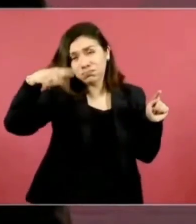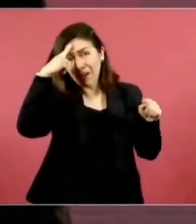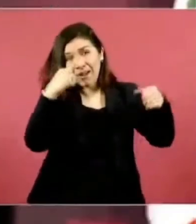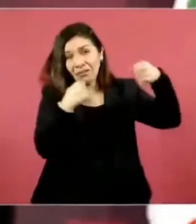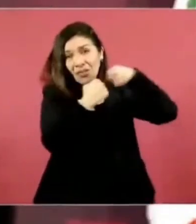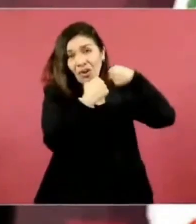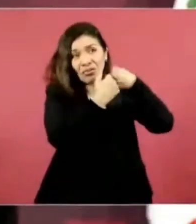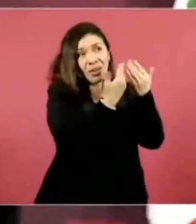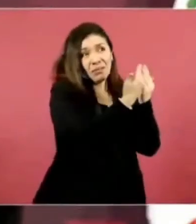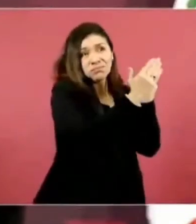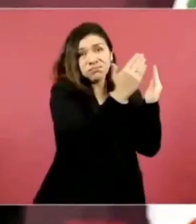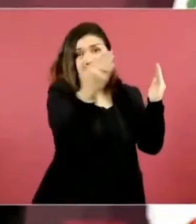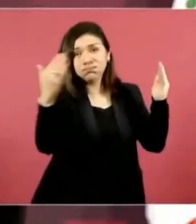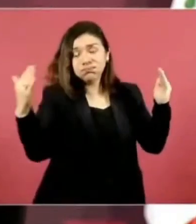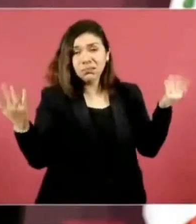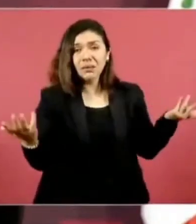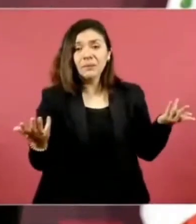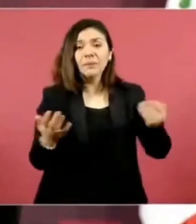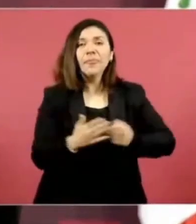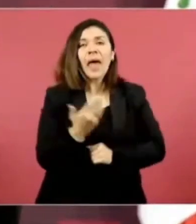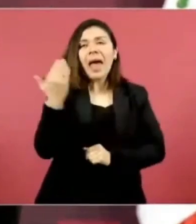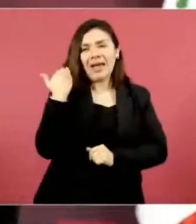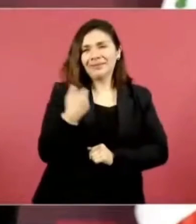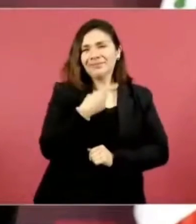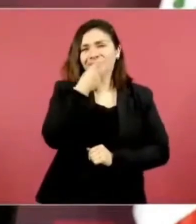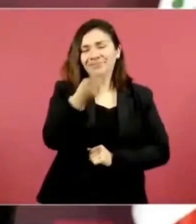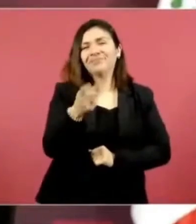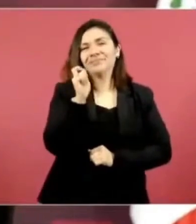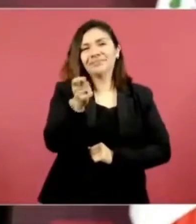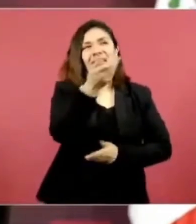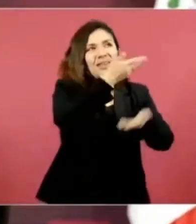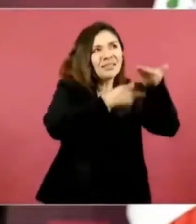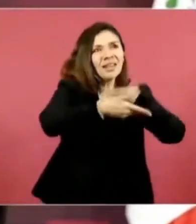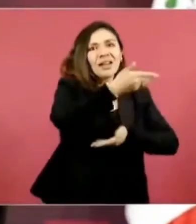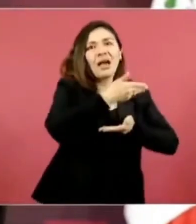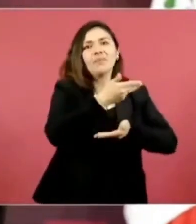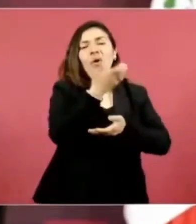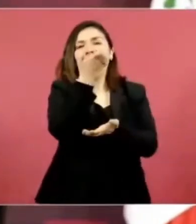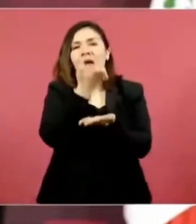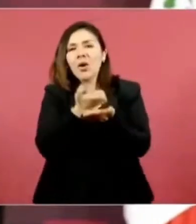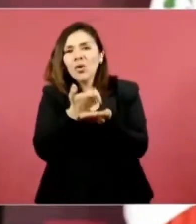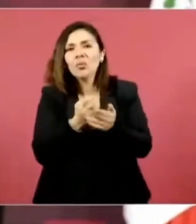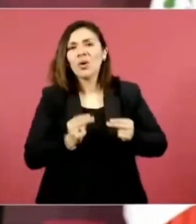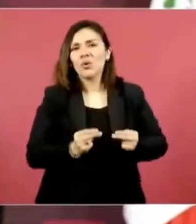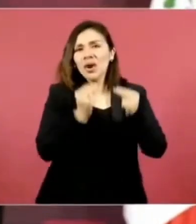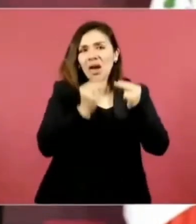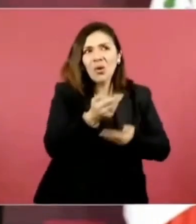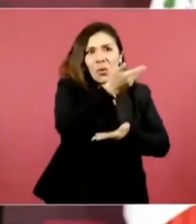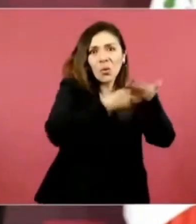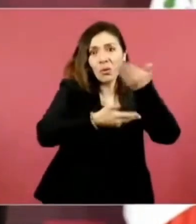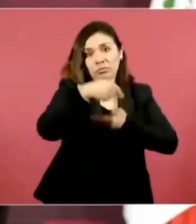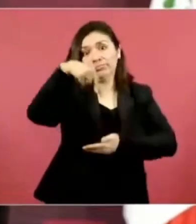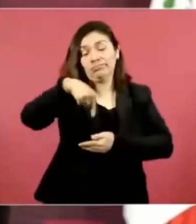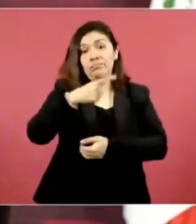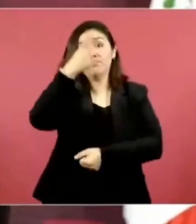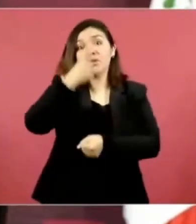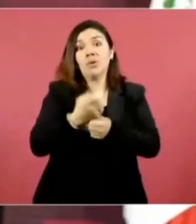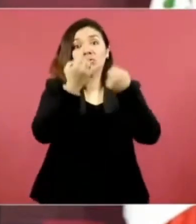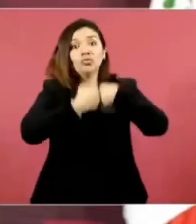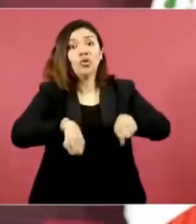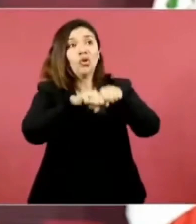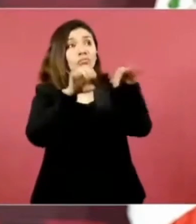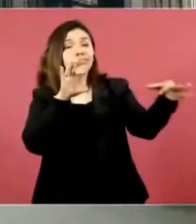hablaba yo del intercambio económico comercial somos principal socio